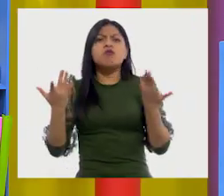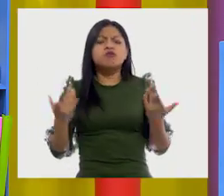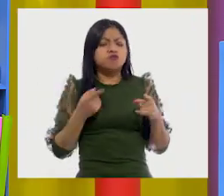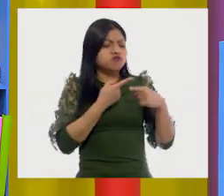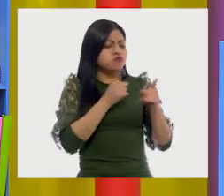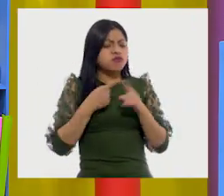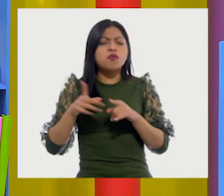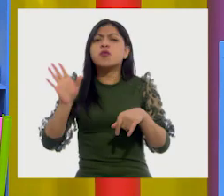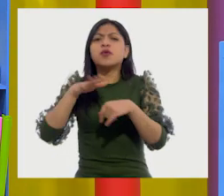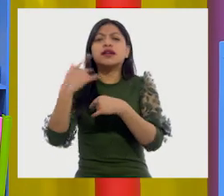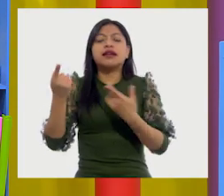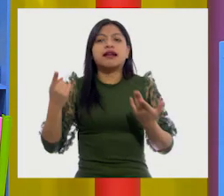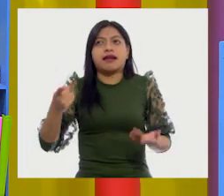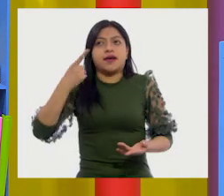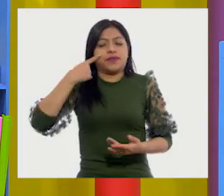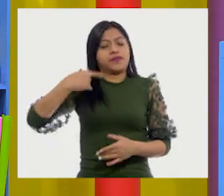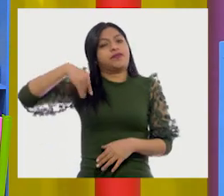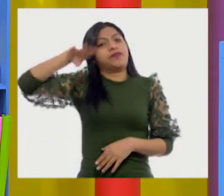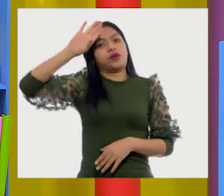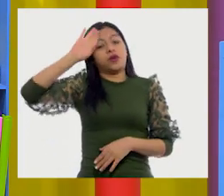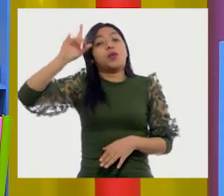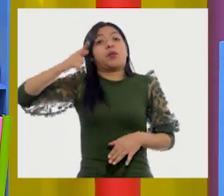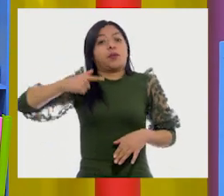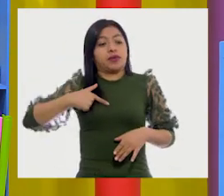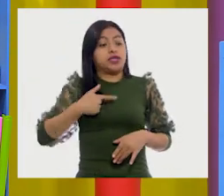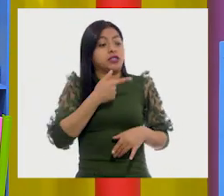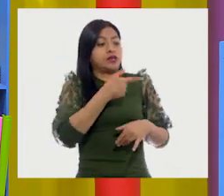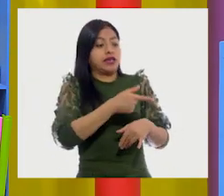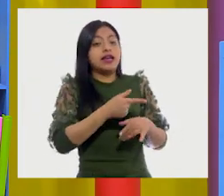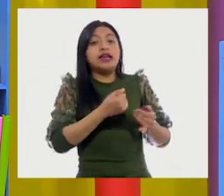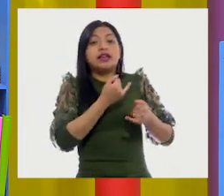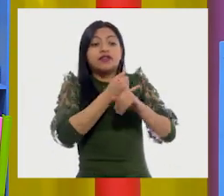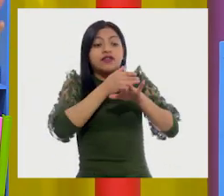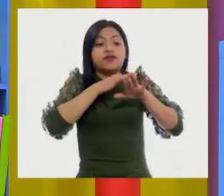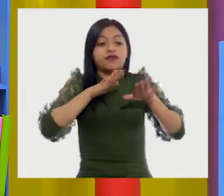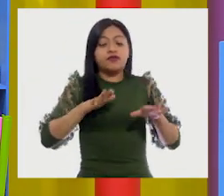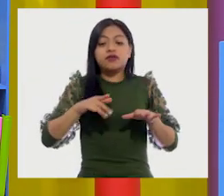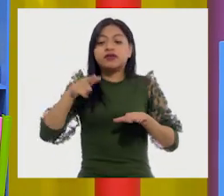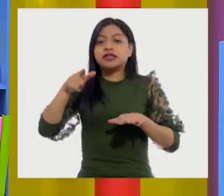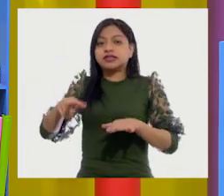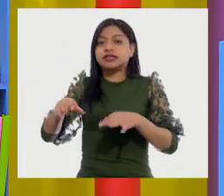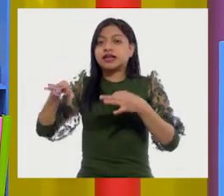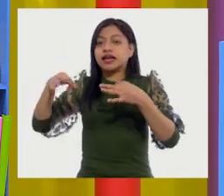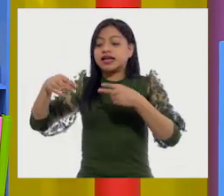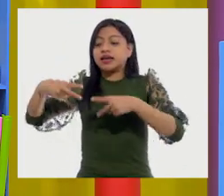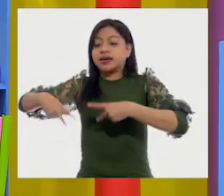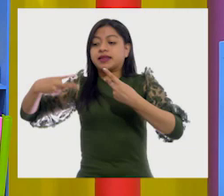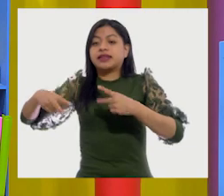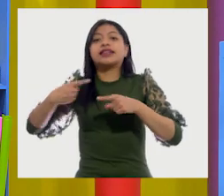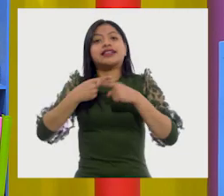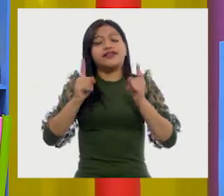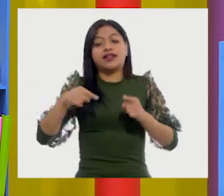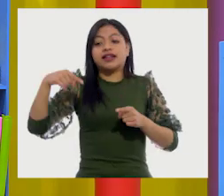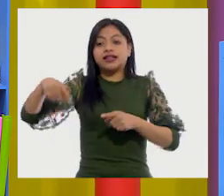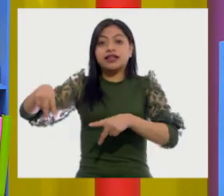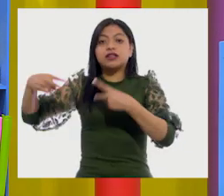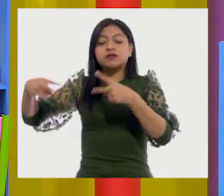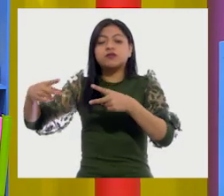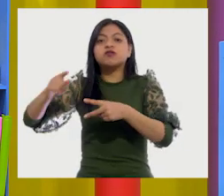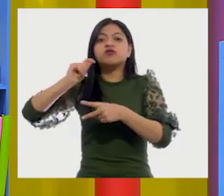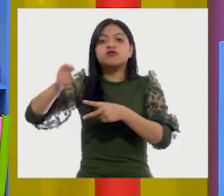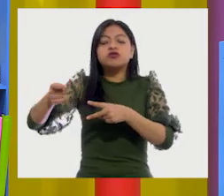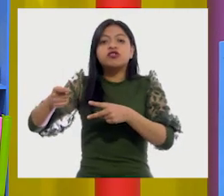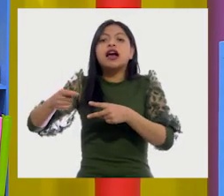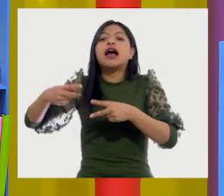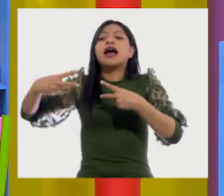ver, entonces supongo que el publicitario tiene marcas y está